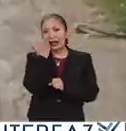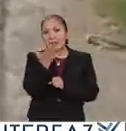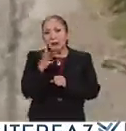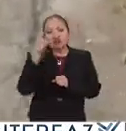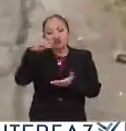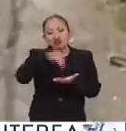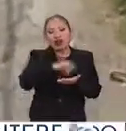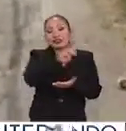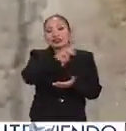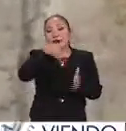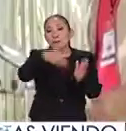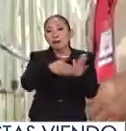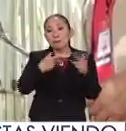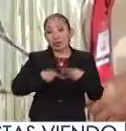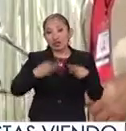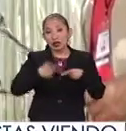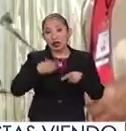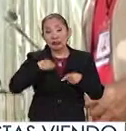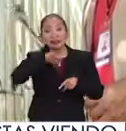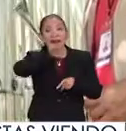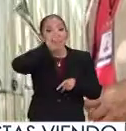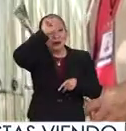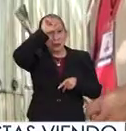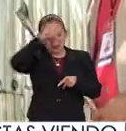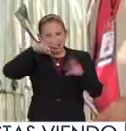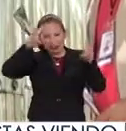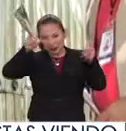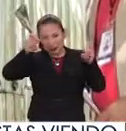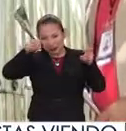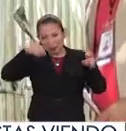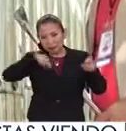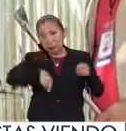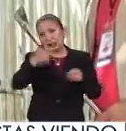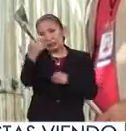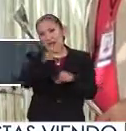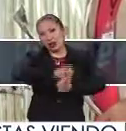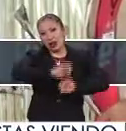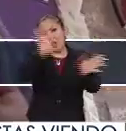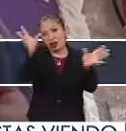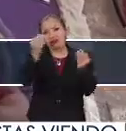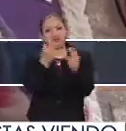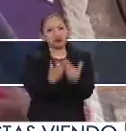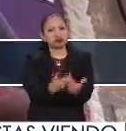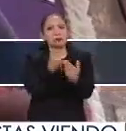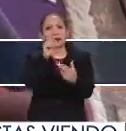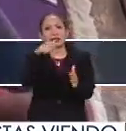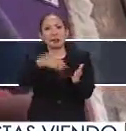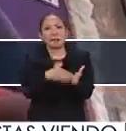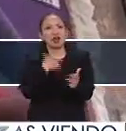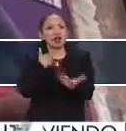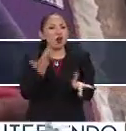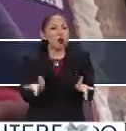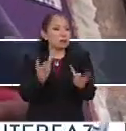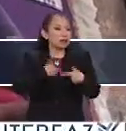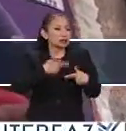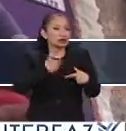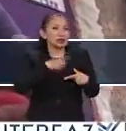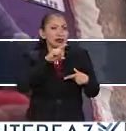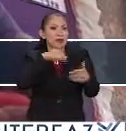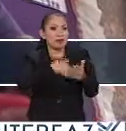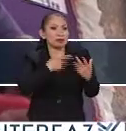incorporar a más de 300 mil personas en alfabetización y eso requiere obviamente de una cantidad de 20 mil o 30 mil alfabetizadores.